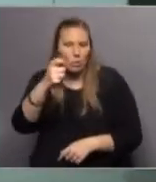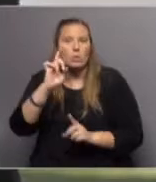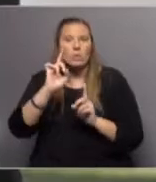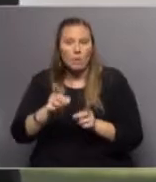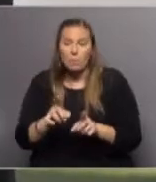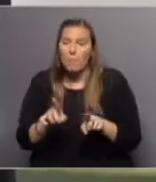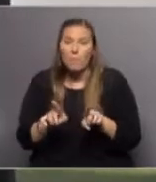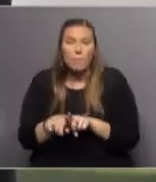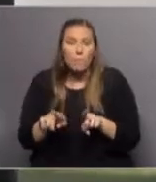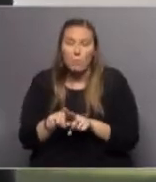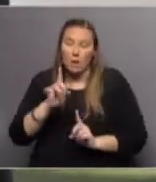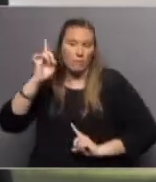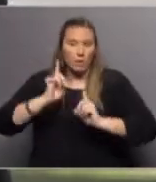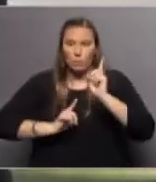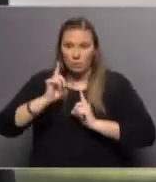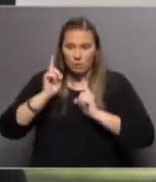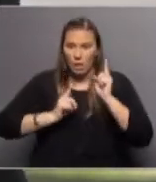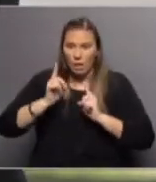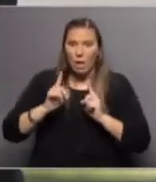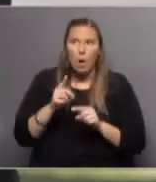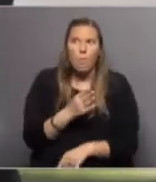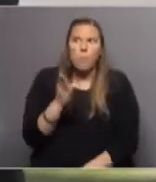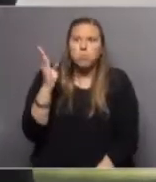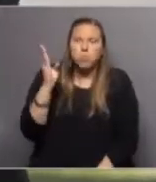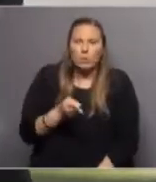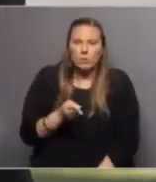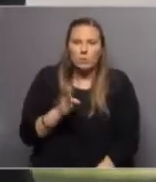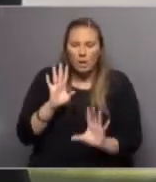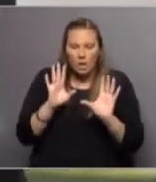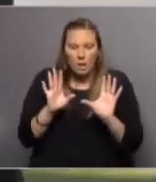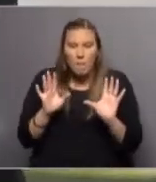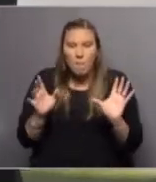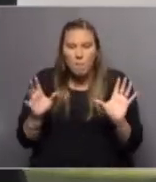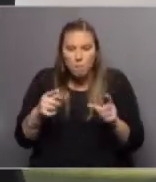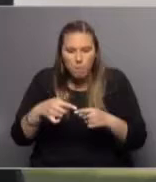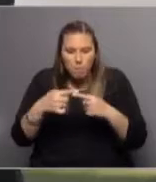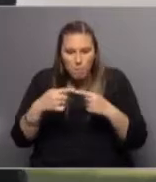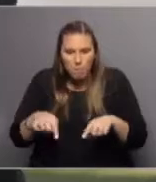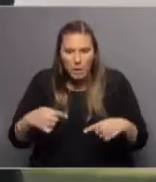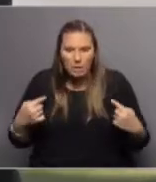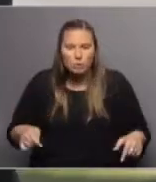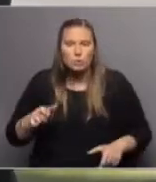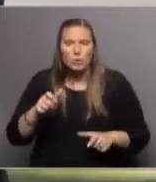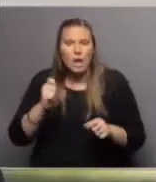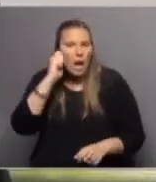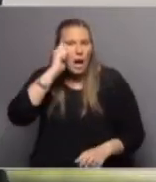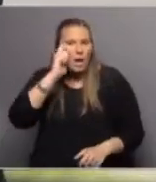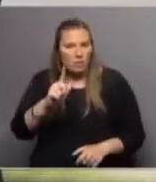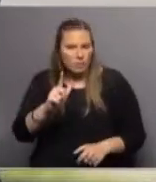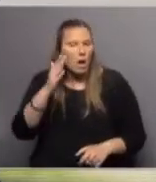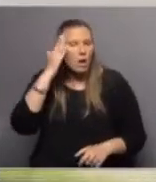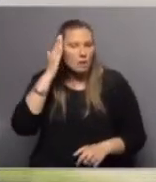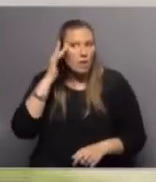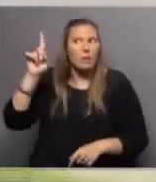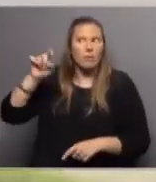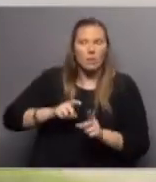también de la misma facultad, con lo cual el porcentaje, la concentración de recursos humanos calificados y provenientes